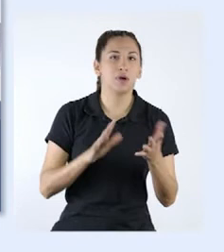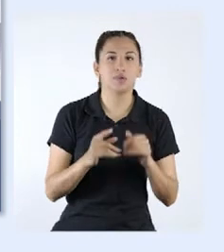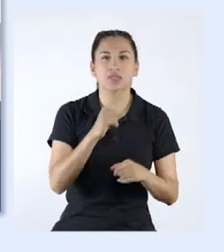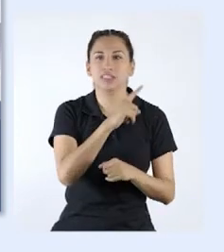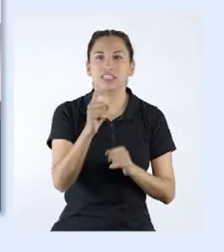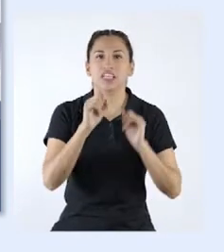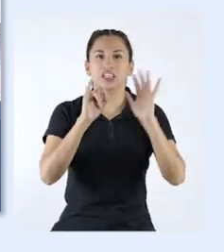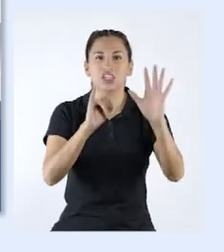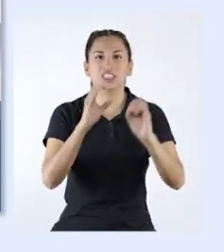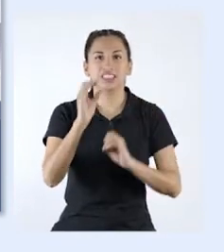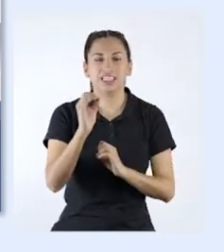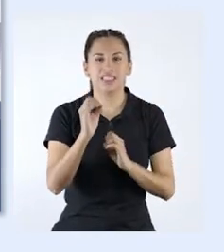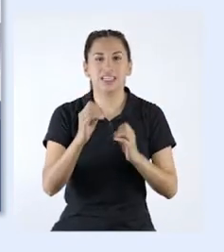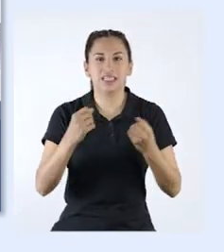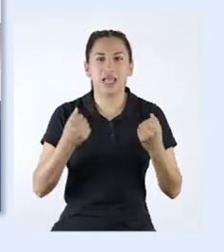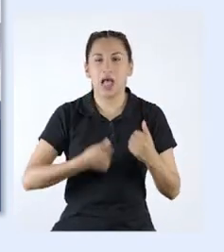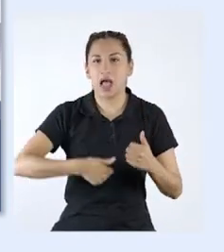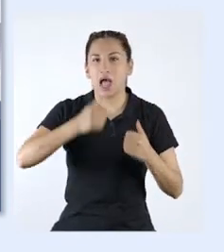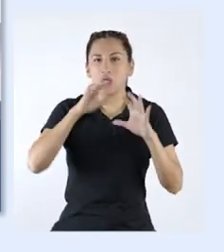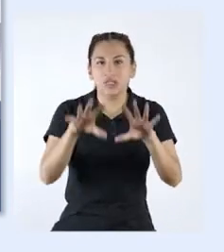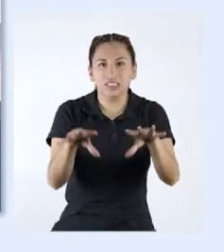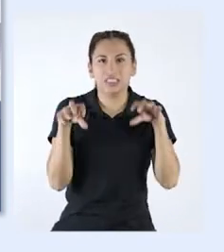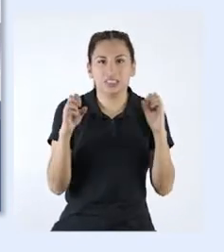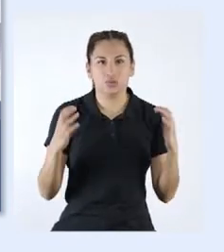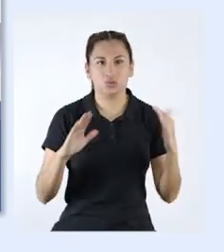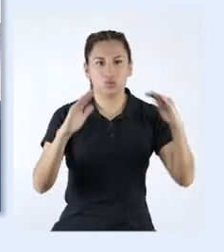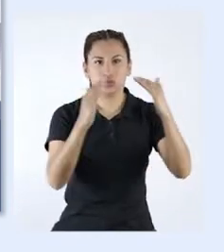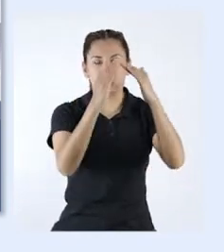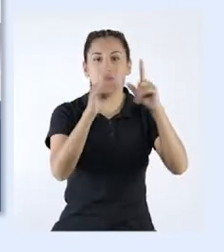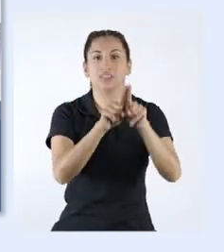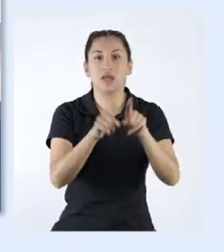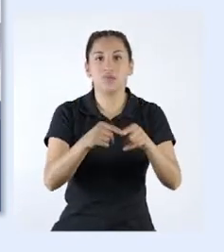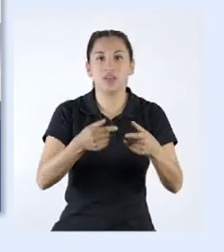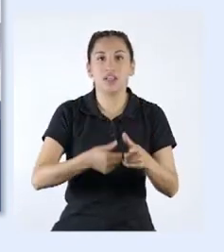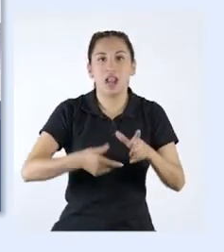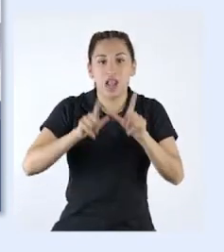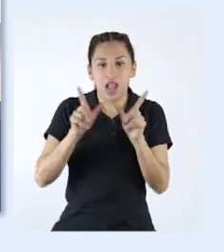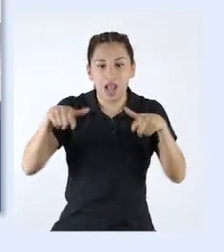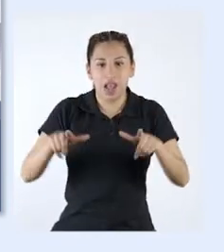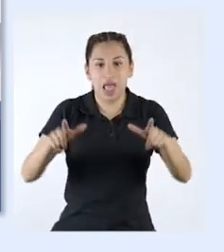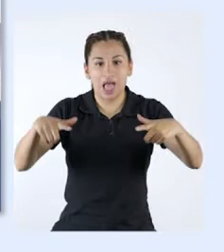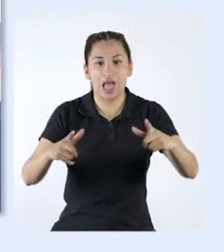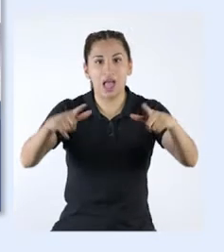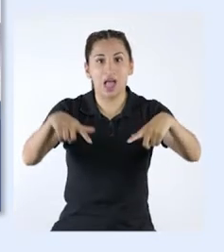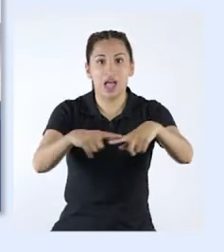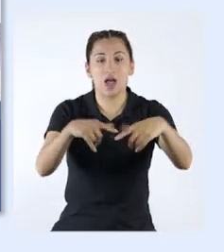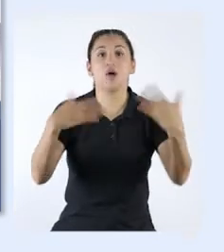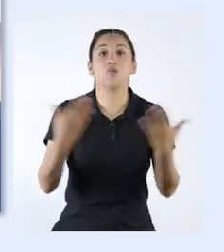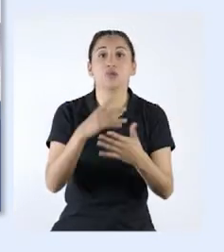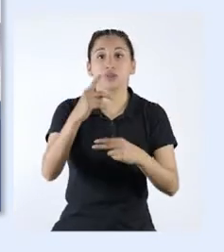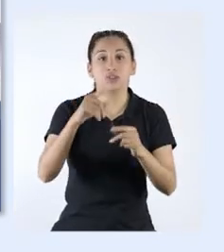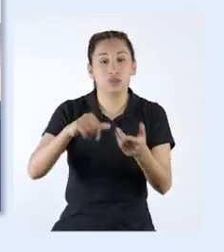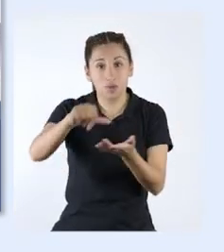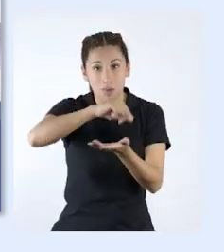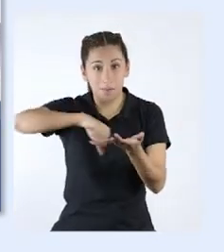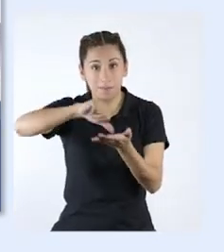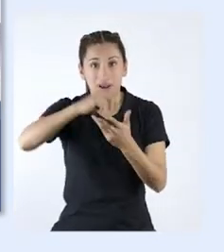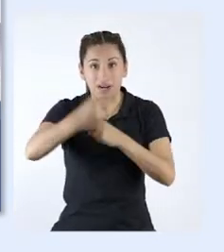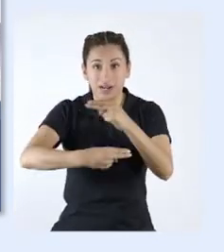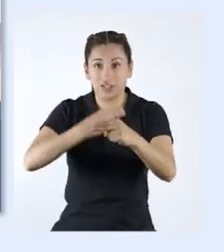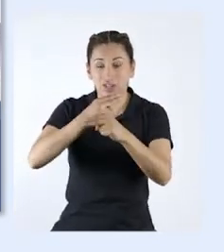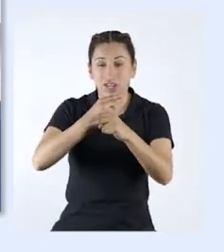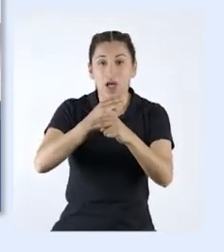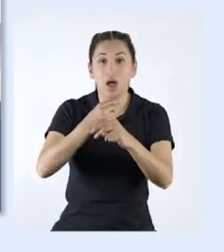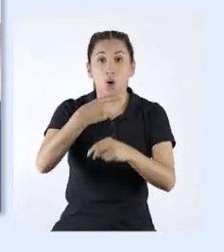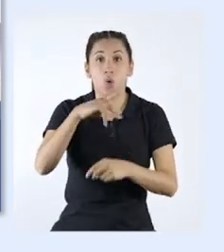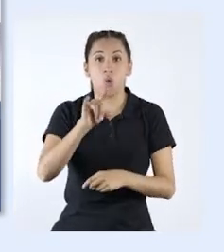cerca de 660 glaciares y 300 lagunas de origen glacial. Por eso, la importancia del Parque Nacional